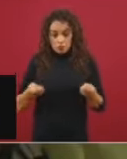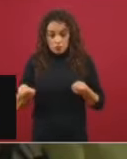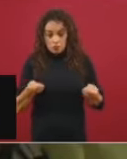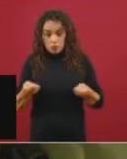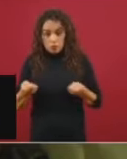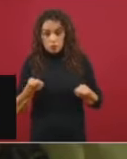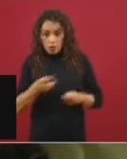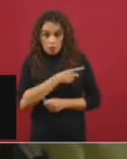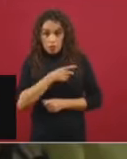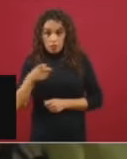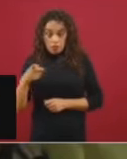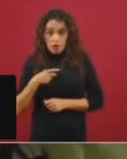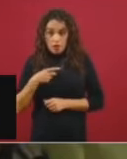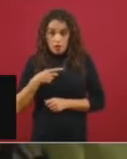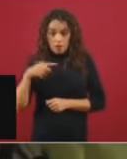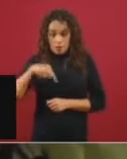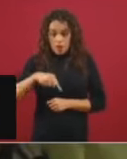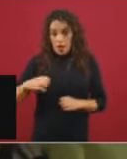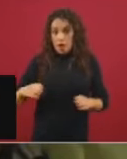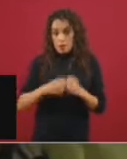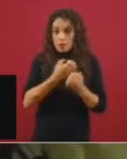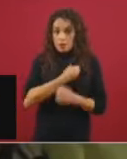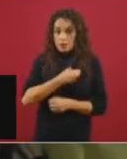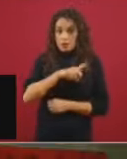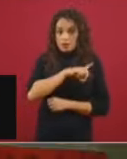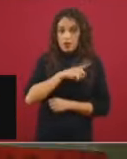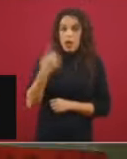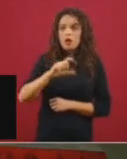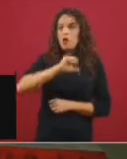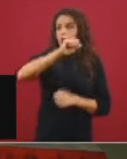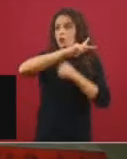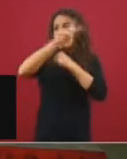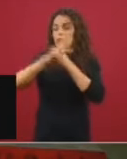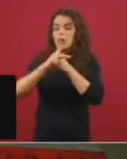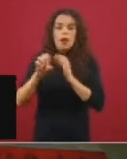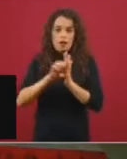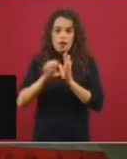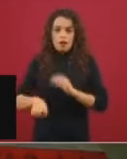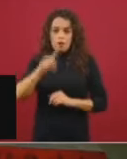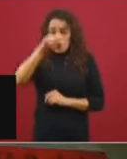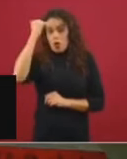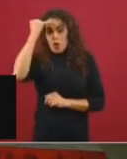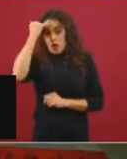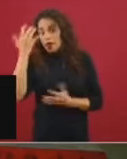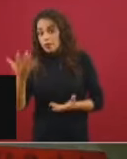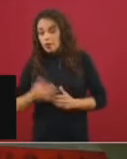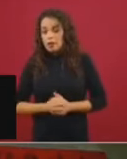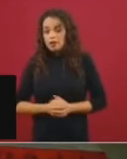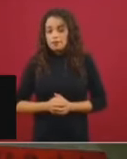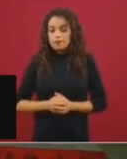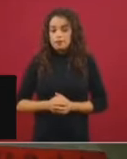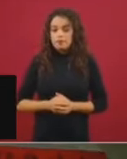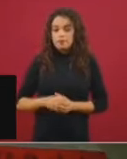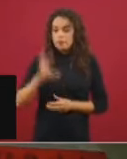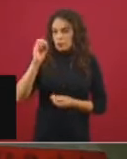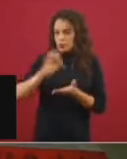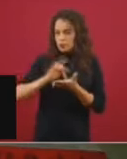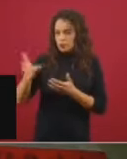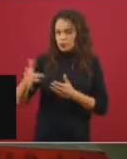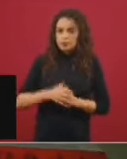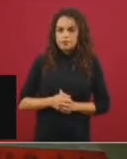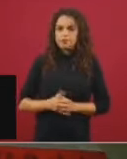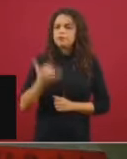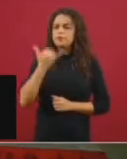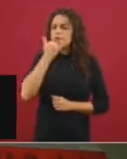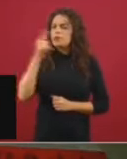emergencias mucho mayor que países como India. Muchas gracias. Muchas gracias. Perdón, no recuerdo… ¿De qué medio